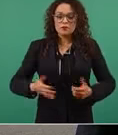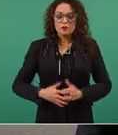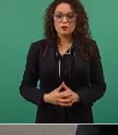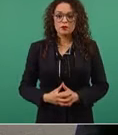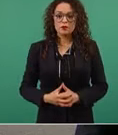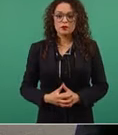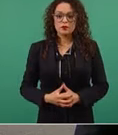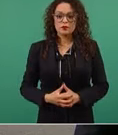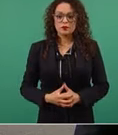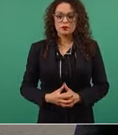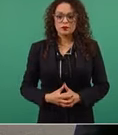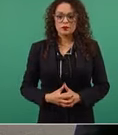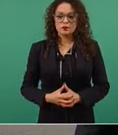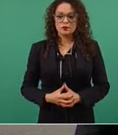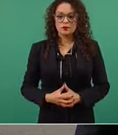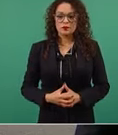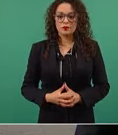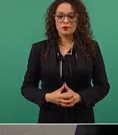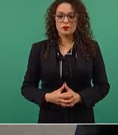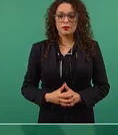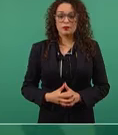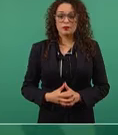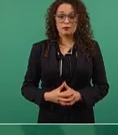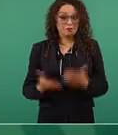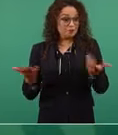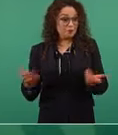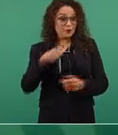Entonces quería que le dijera que yo era un dictador.